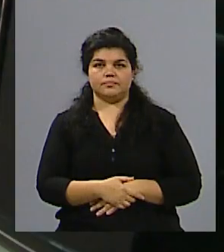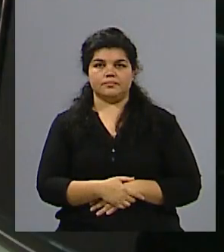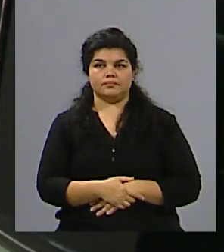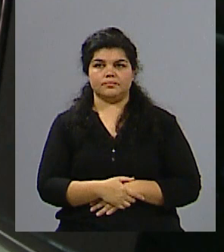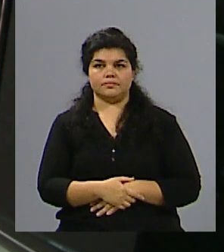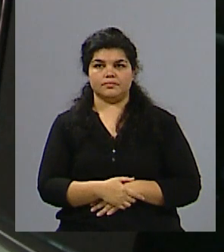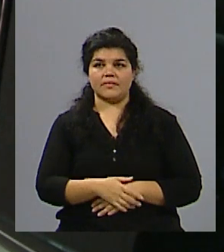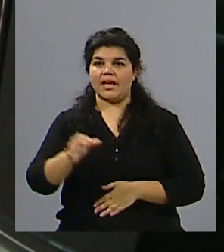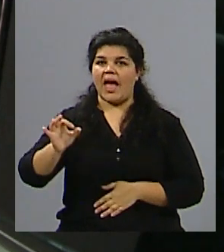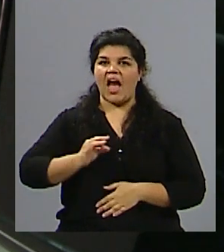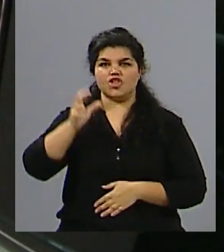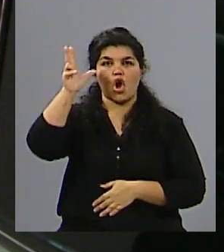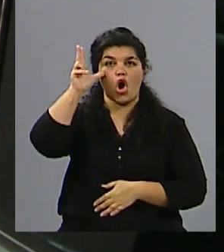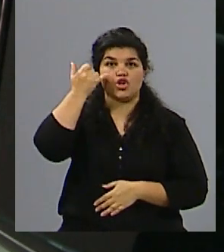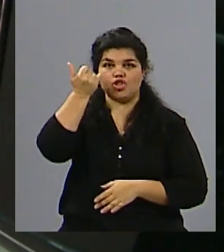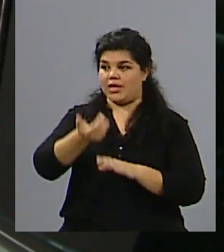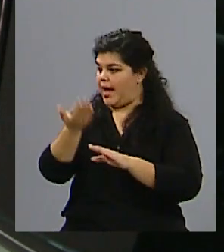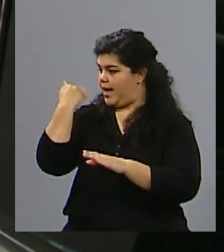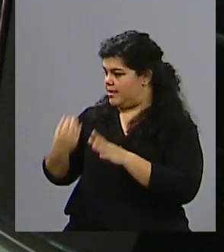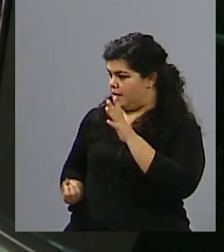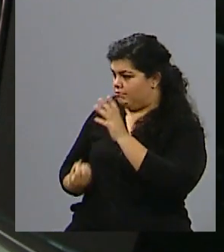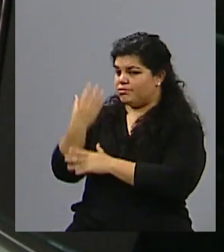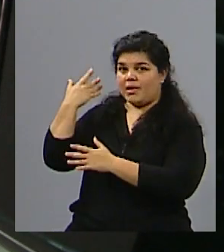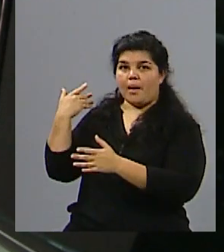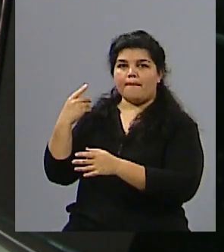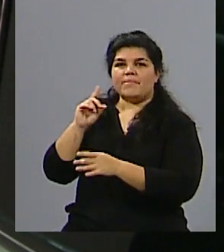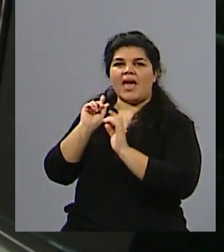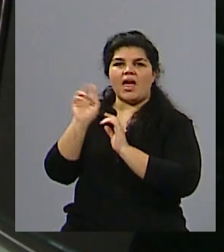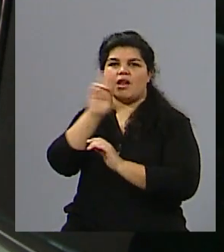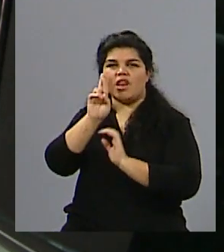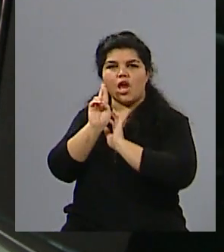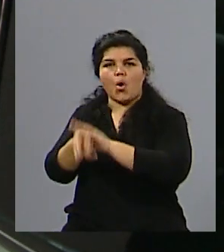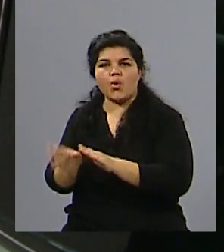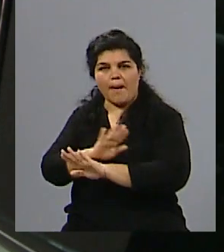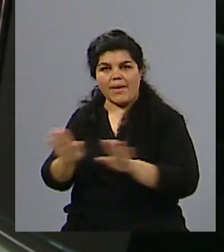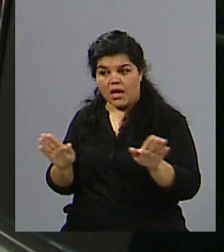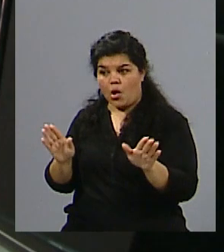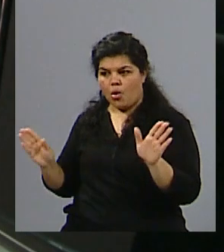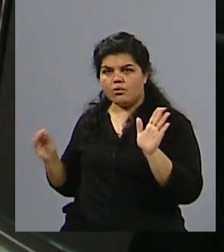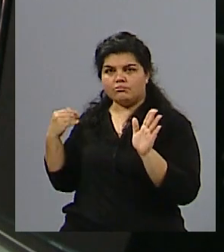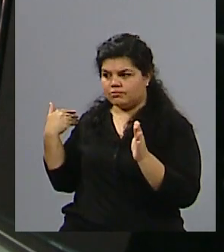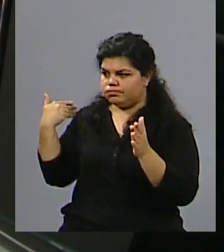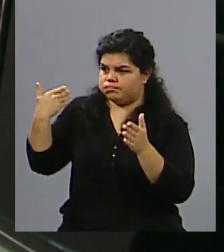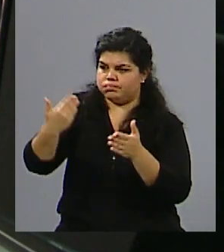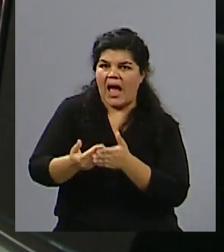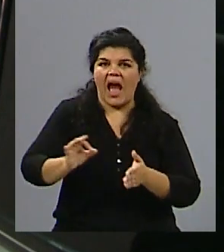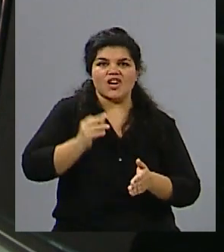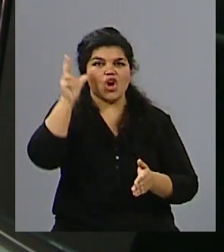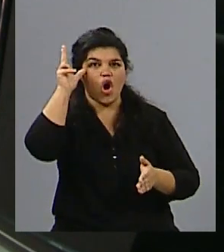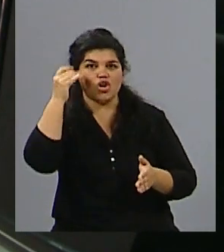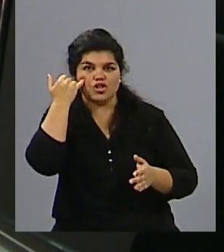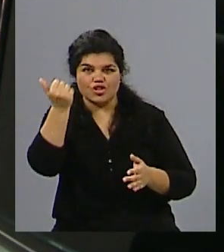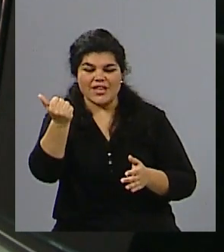A ocho años del primer Ni Una Menos, creo que es muy importante tener en cuenta la fecha porque nos sirve para pensar las